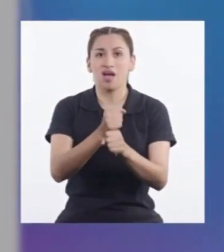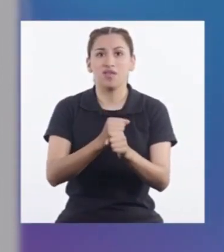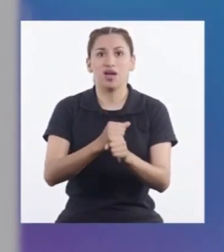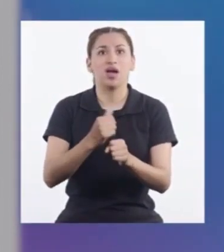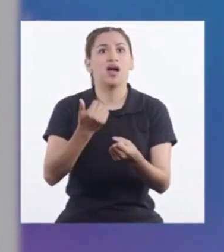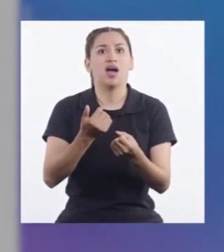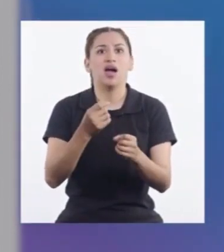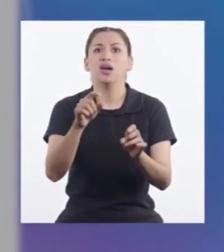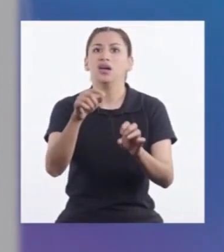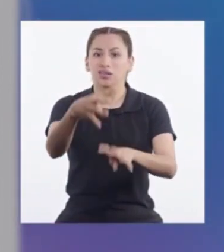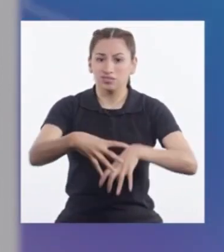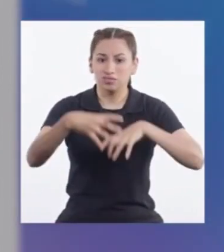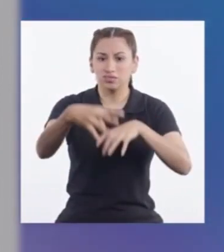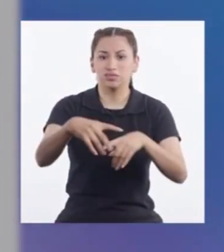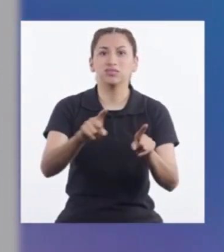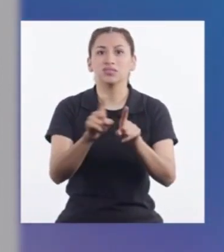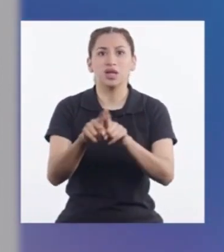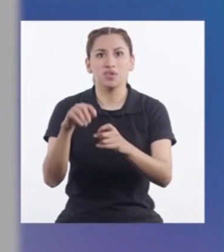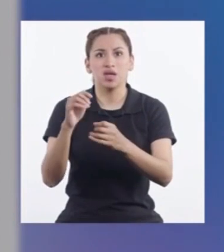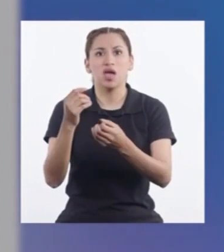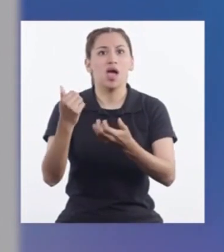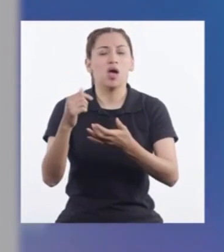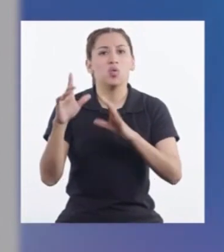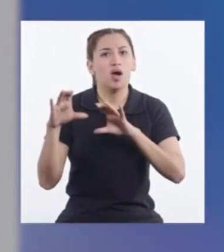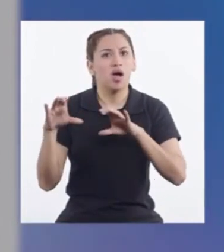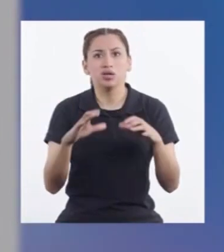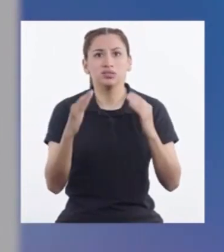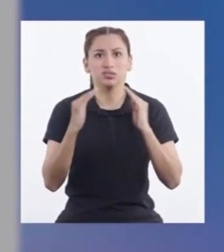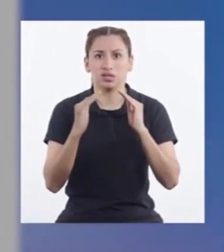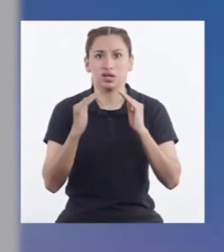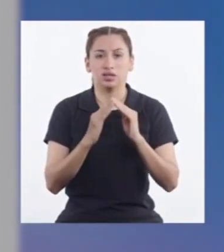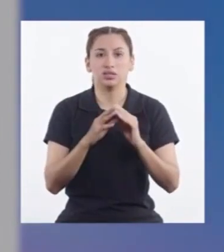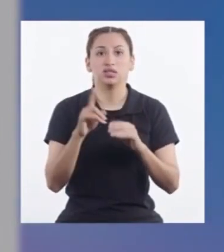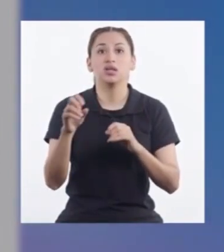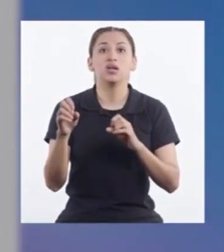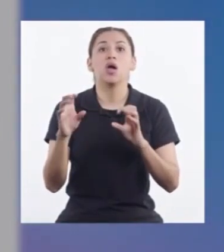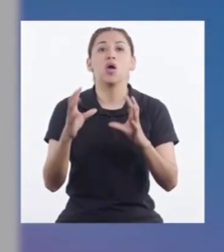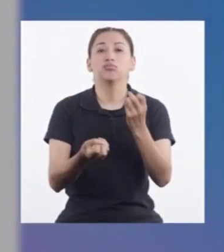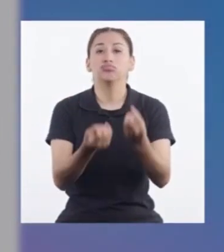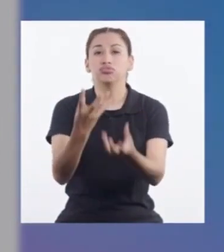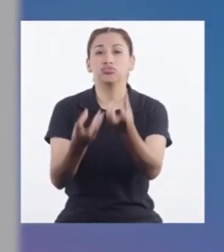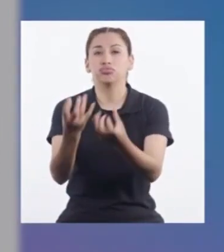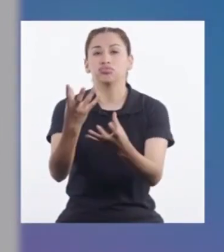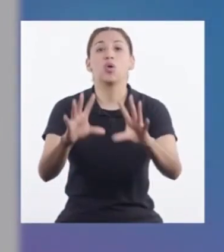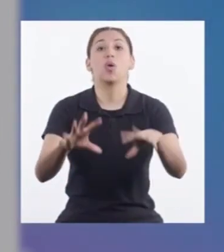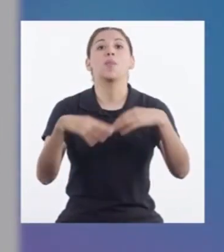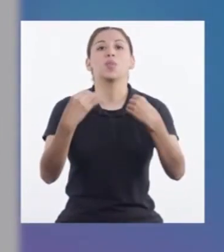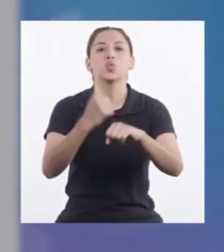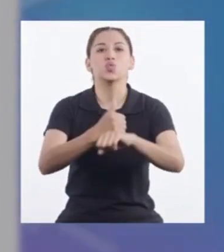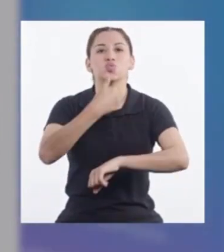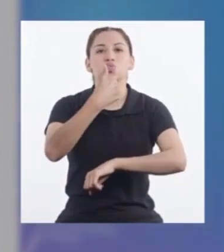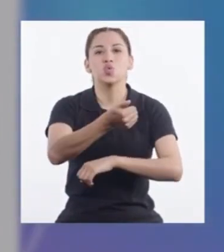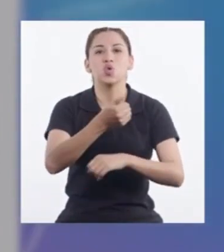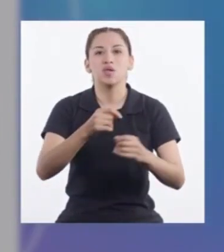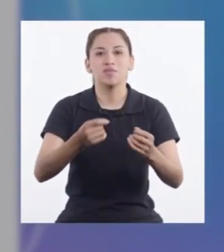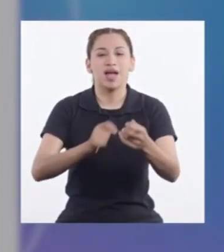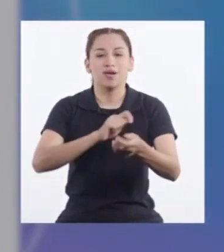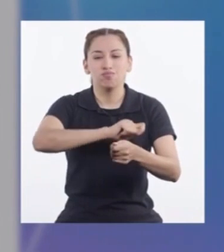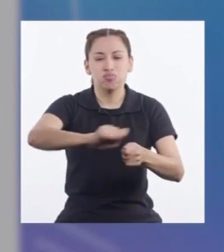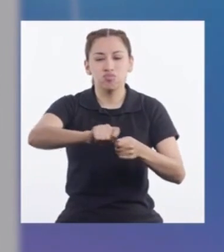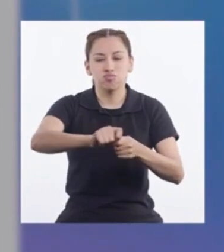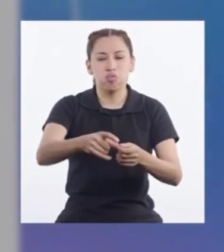Cotidianas De los pobladores De esas zonas Los incendios Fueron consecuencia De la quema De